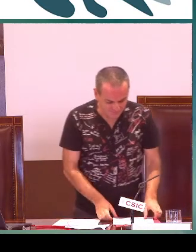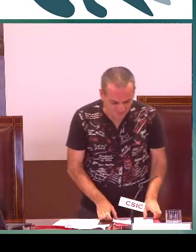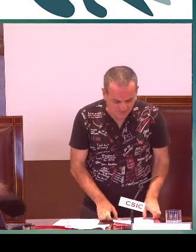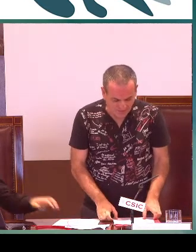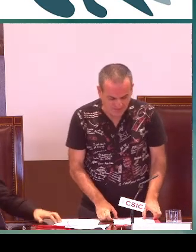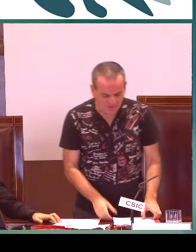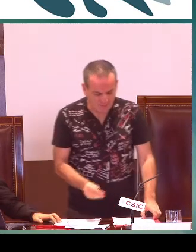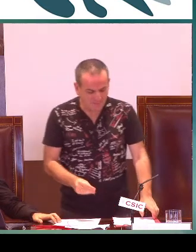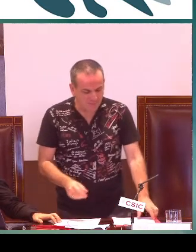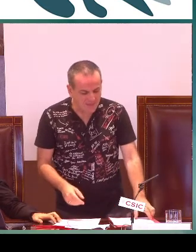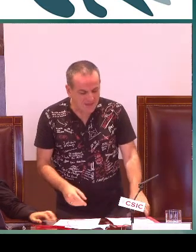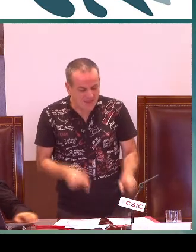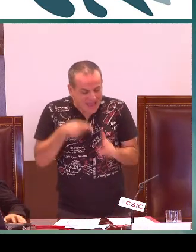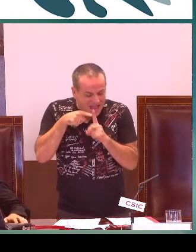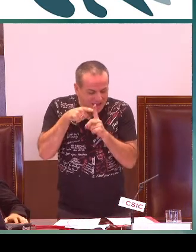currículum que ya tienen.